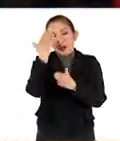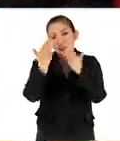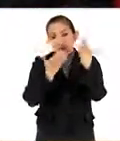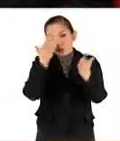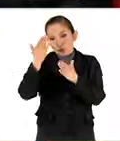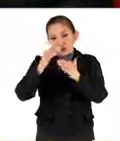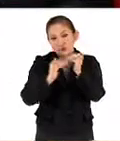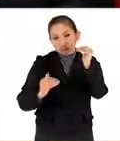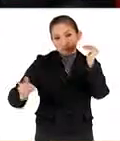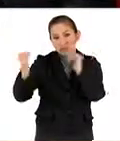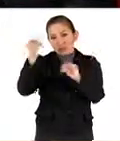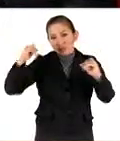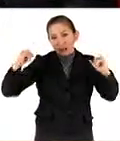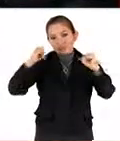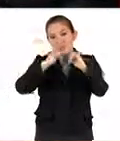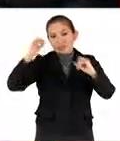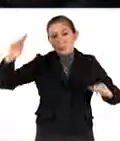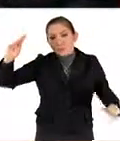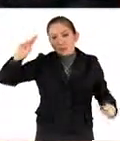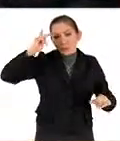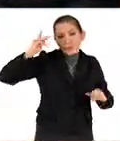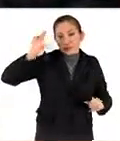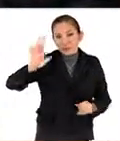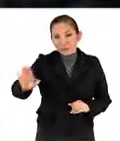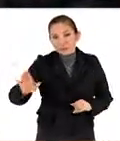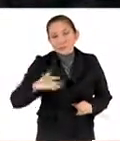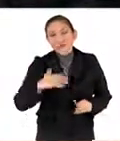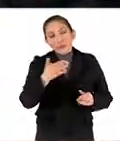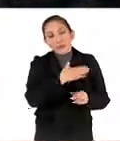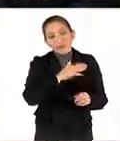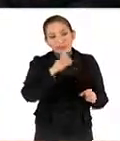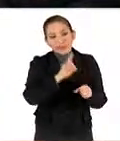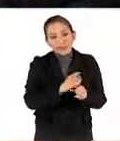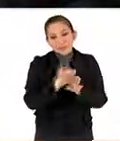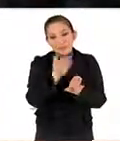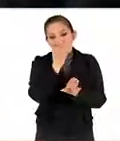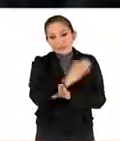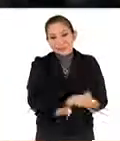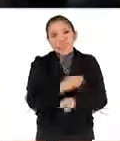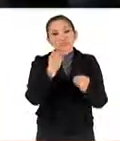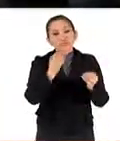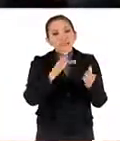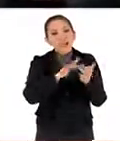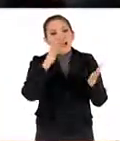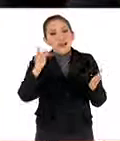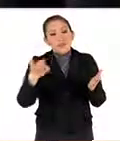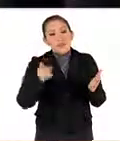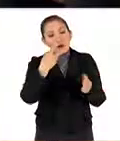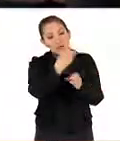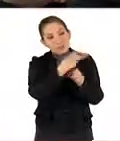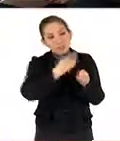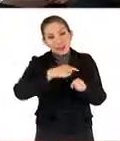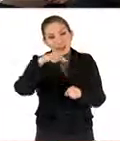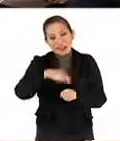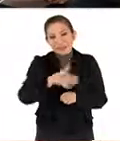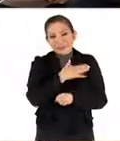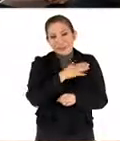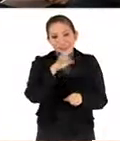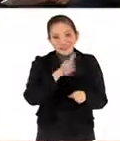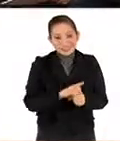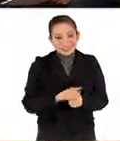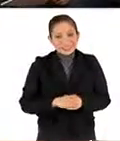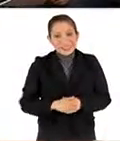Estudios Avanzados del Instituto Politécnico Nacional. Muy buenos días, antes que nada. Muchas gracias por tener en el programa. Buenos días.